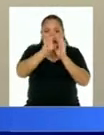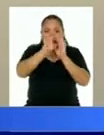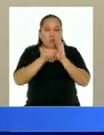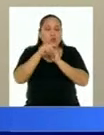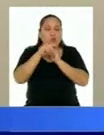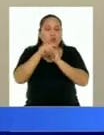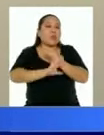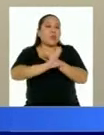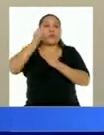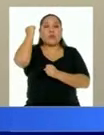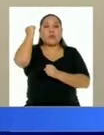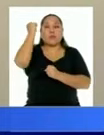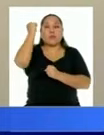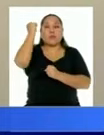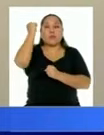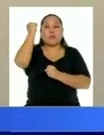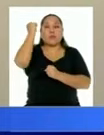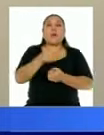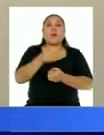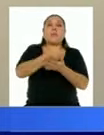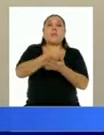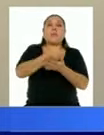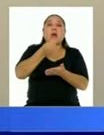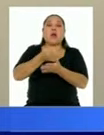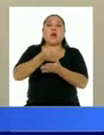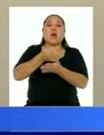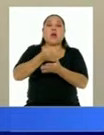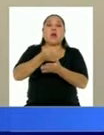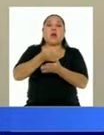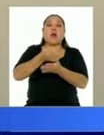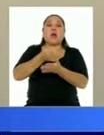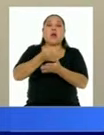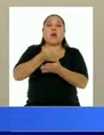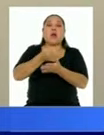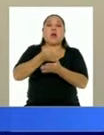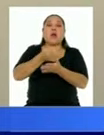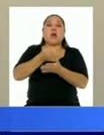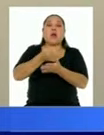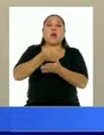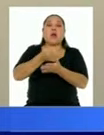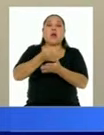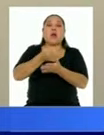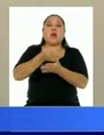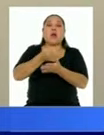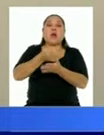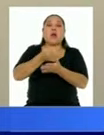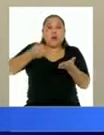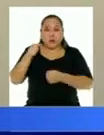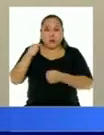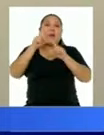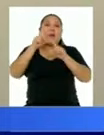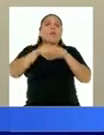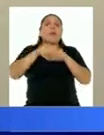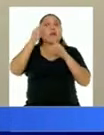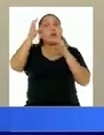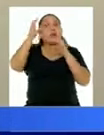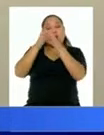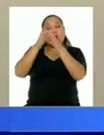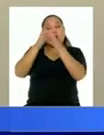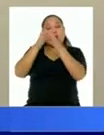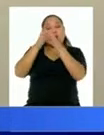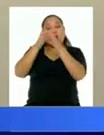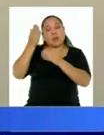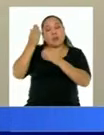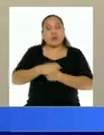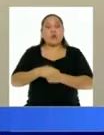por el cual tramita esta observación y este proyecto de ley. Se va a pasar primero por la